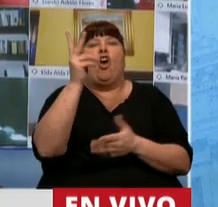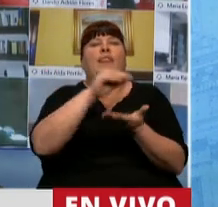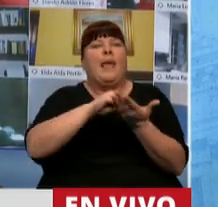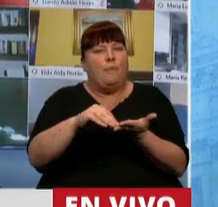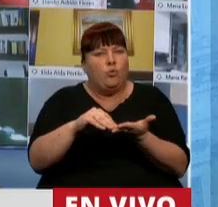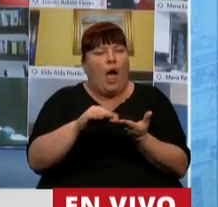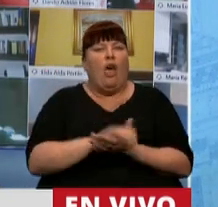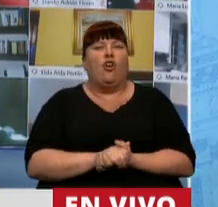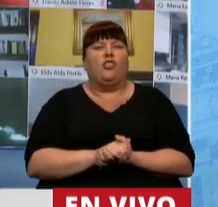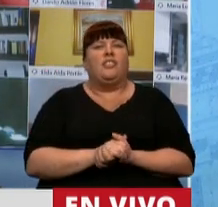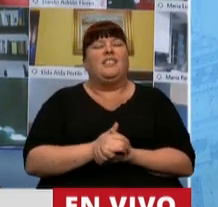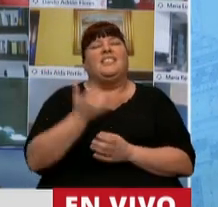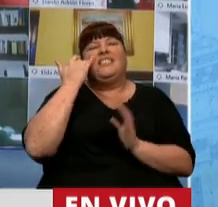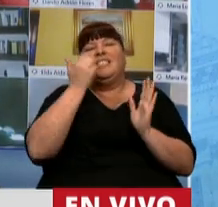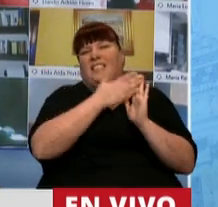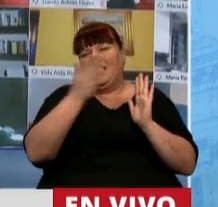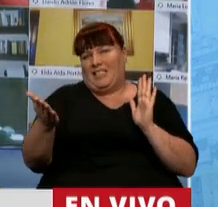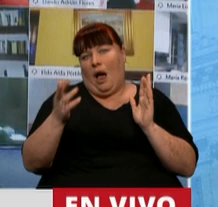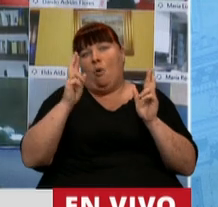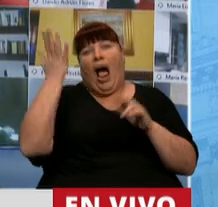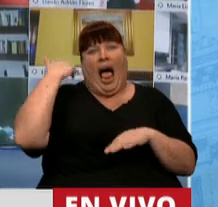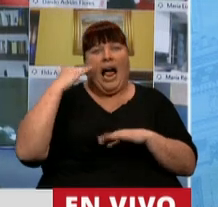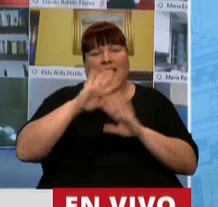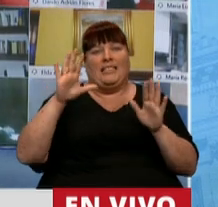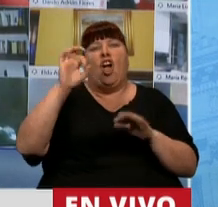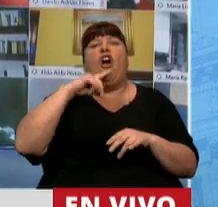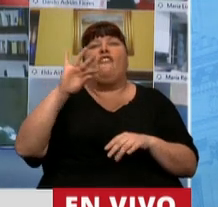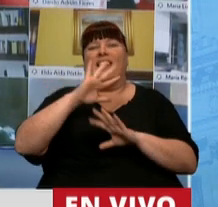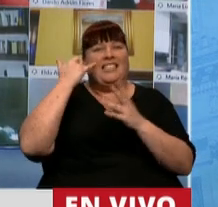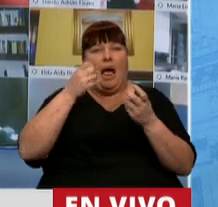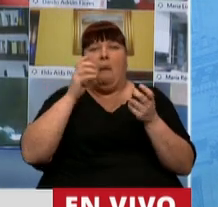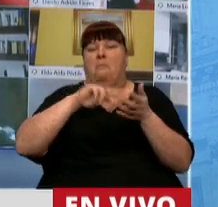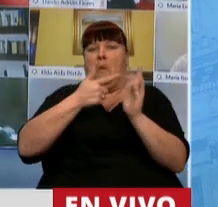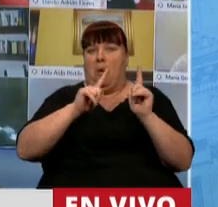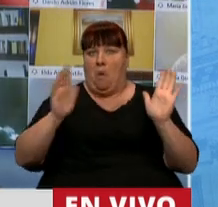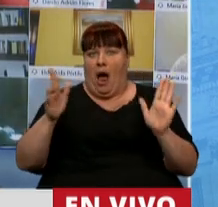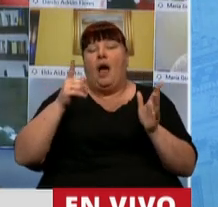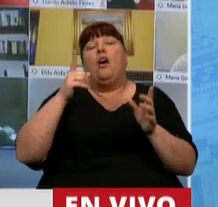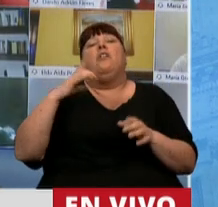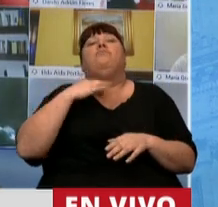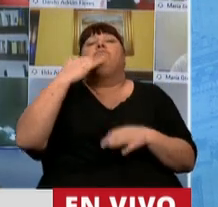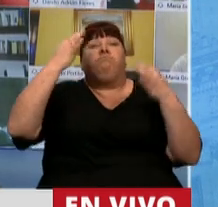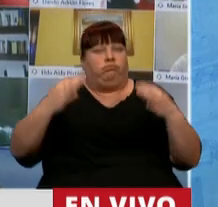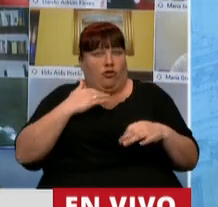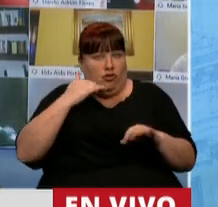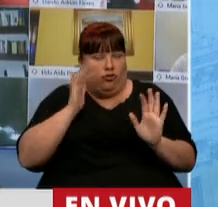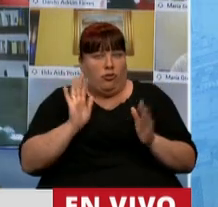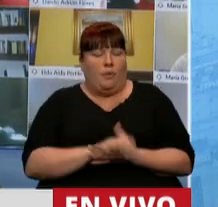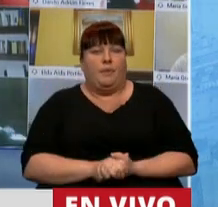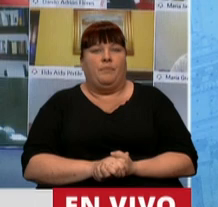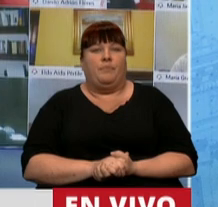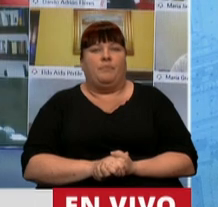diputados que ya atravesaron, por suerte, el proceso de COVID sin consecuencias, como todavía no está certificada